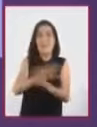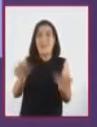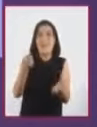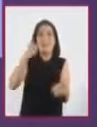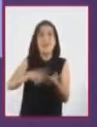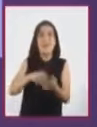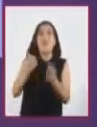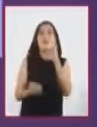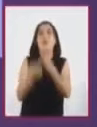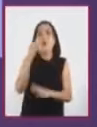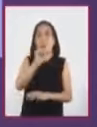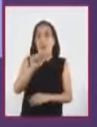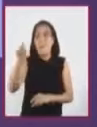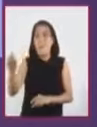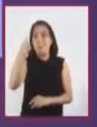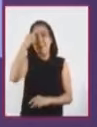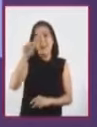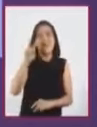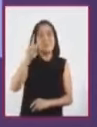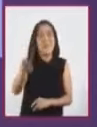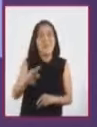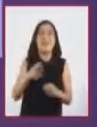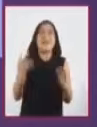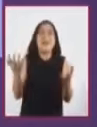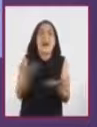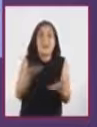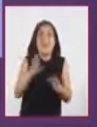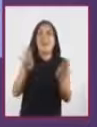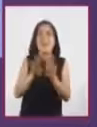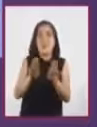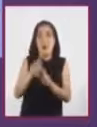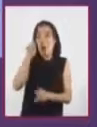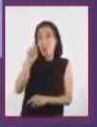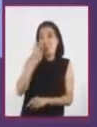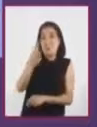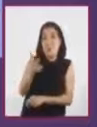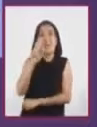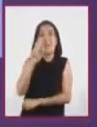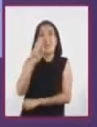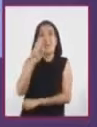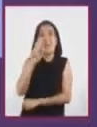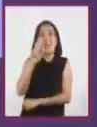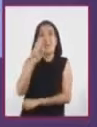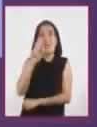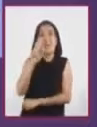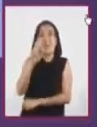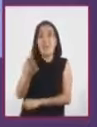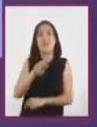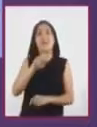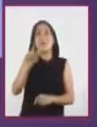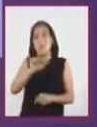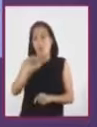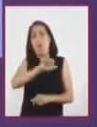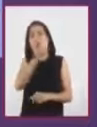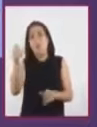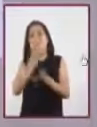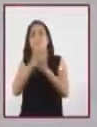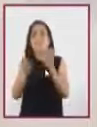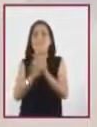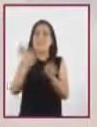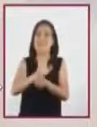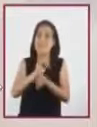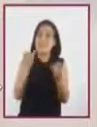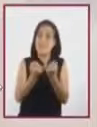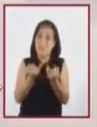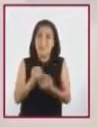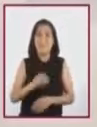nuevas aplicaciones que permiten hacer más que solo ver la programación que se transmite por señal digital.